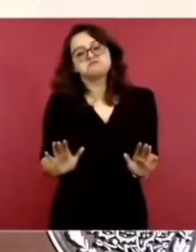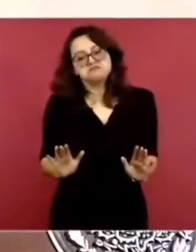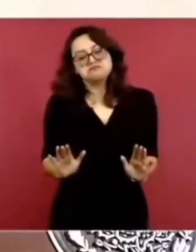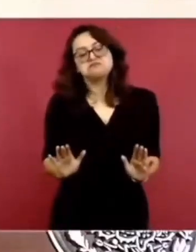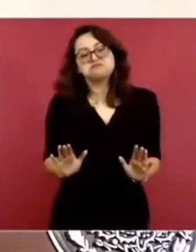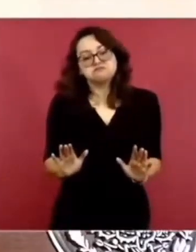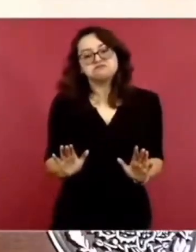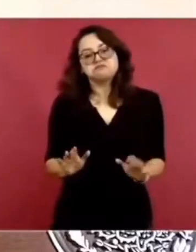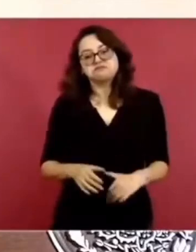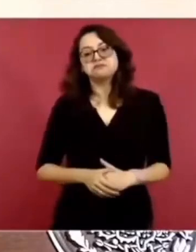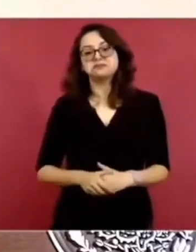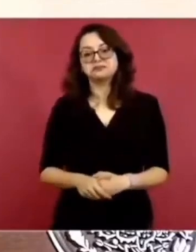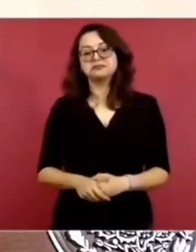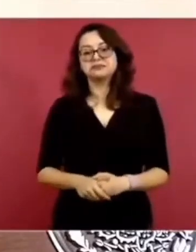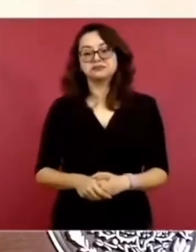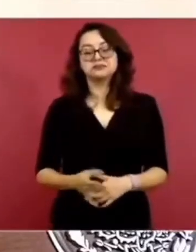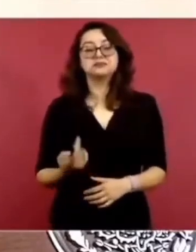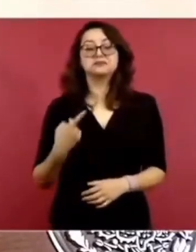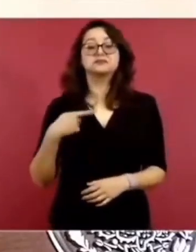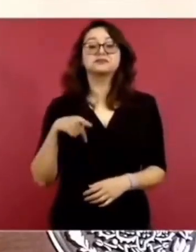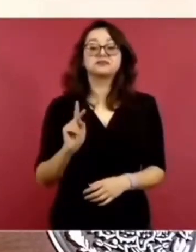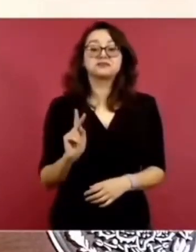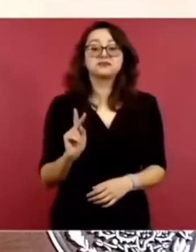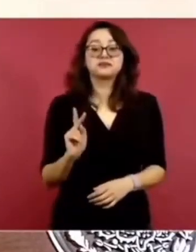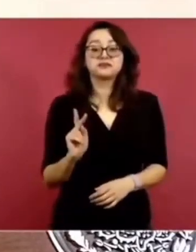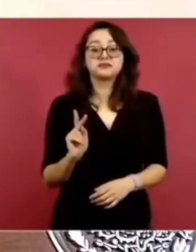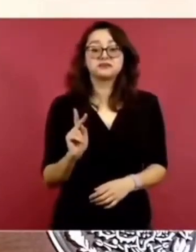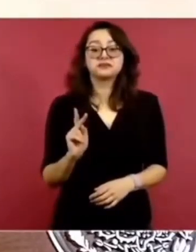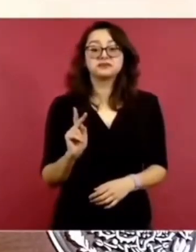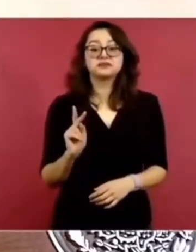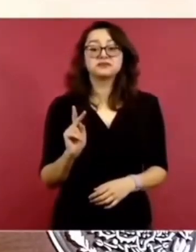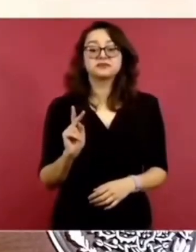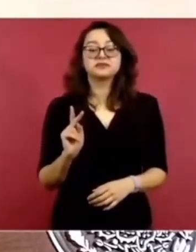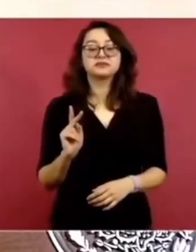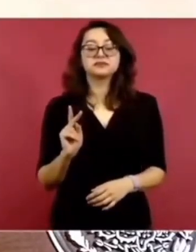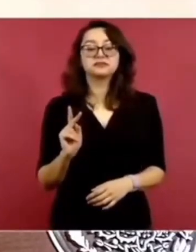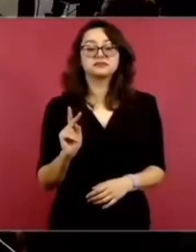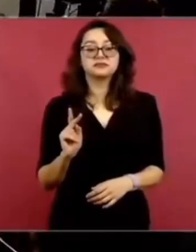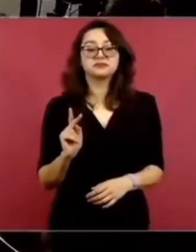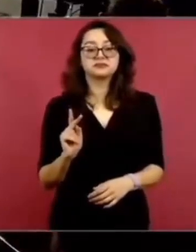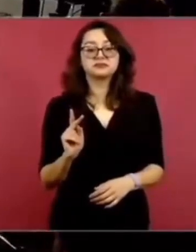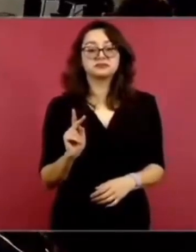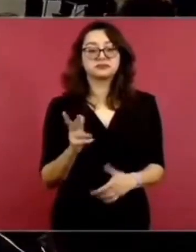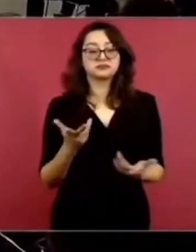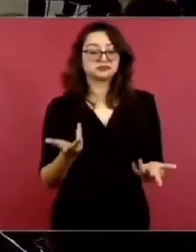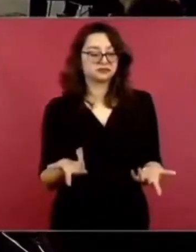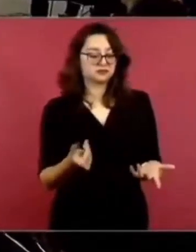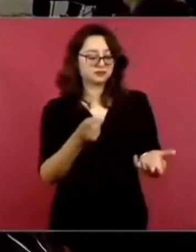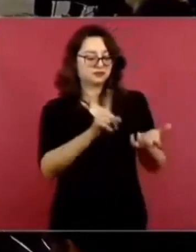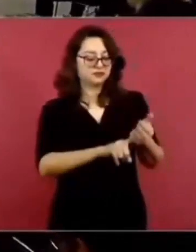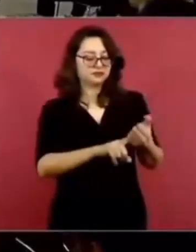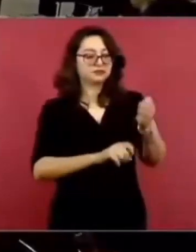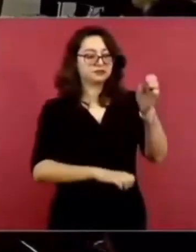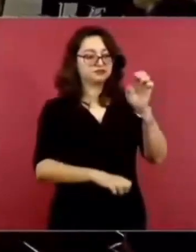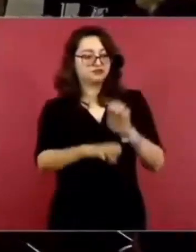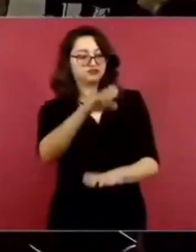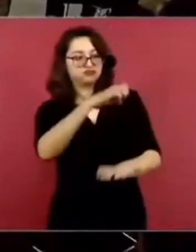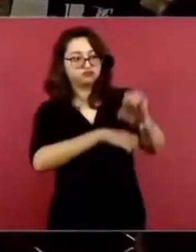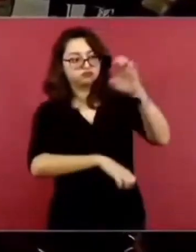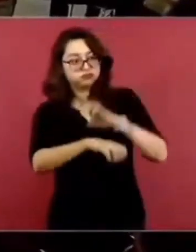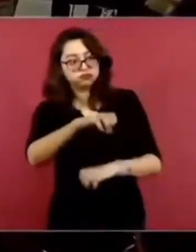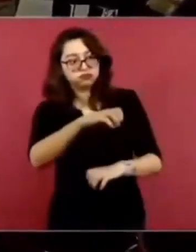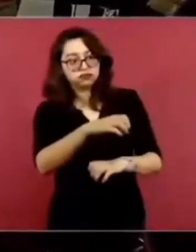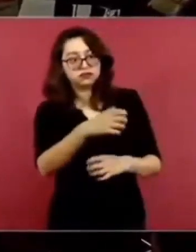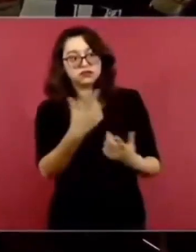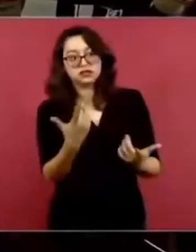empresas donde